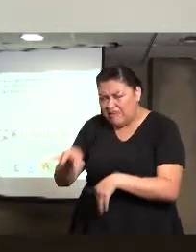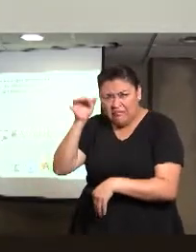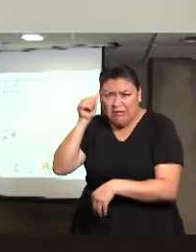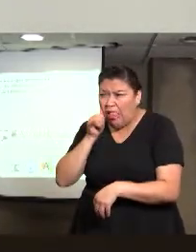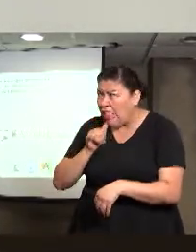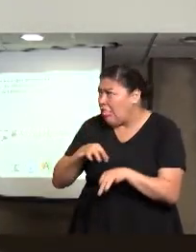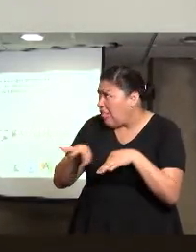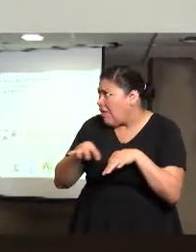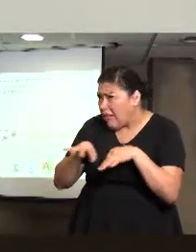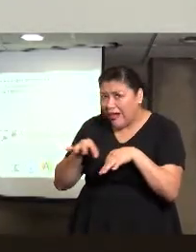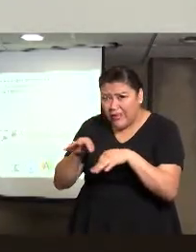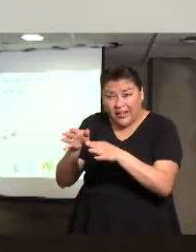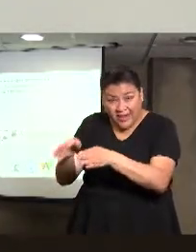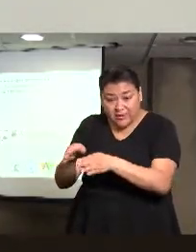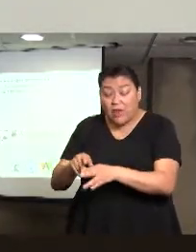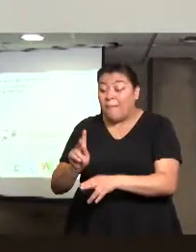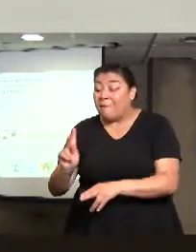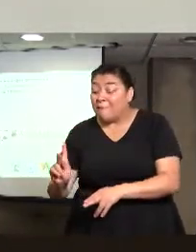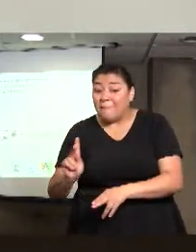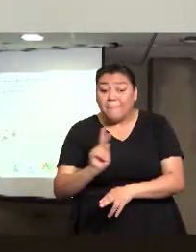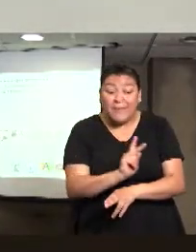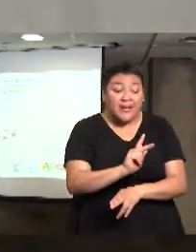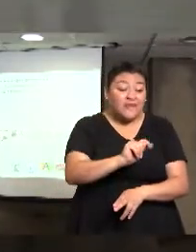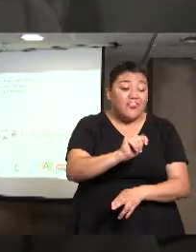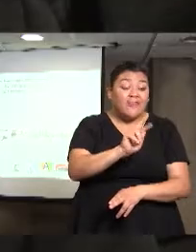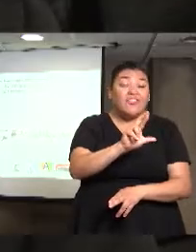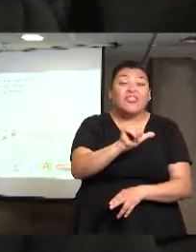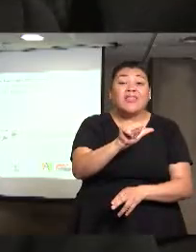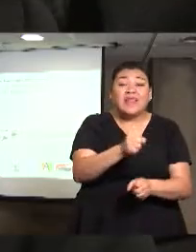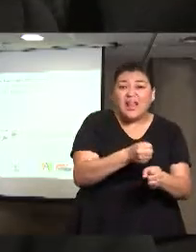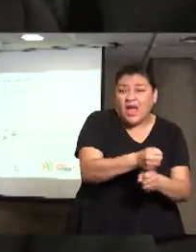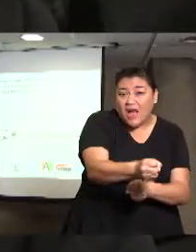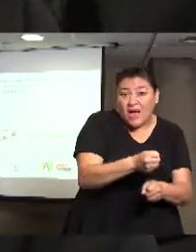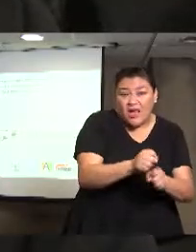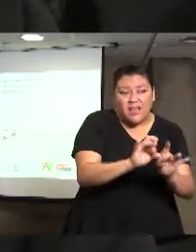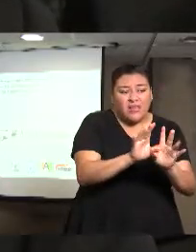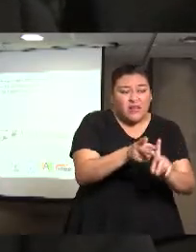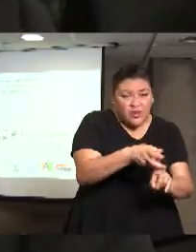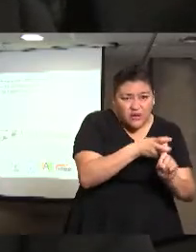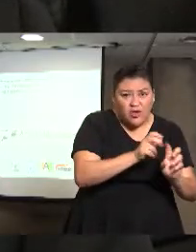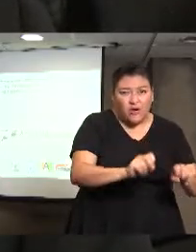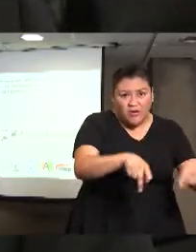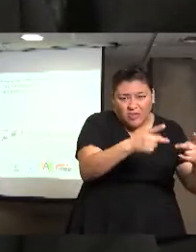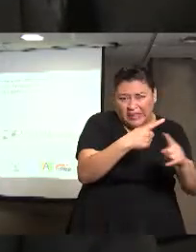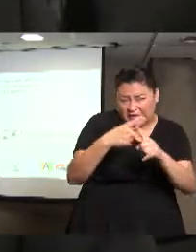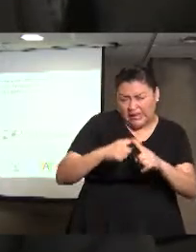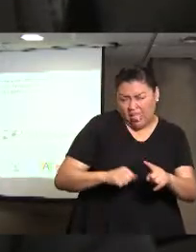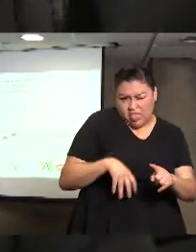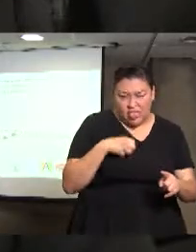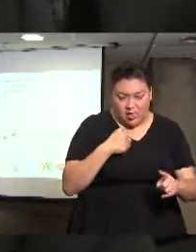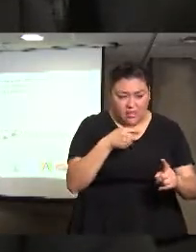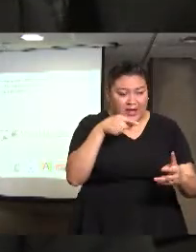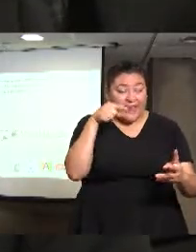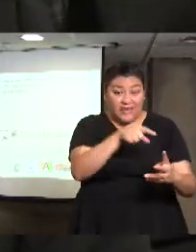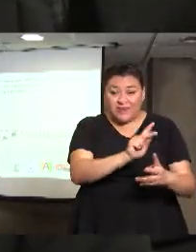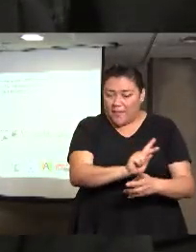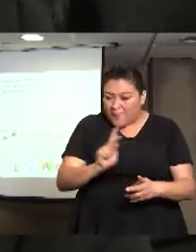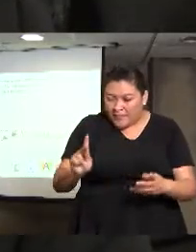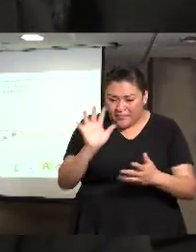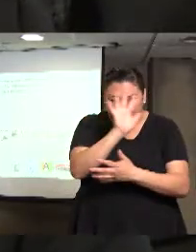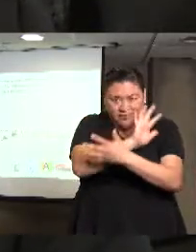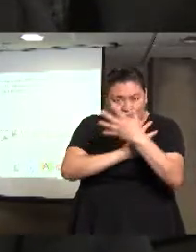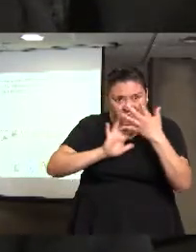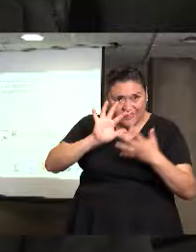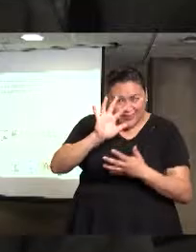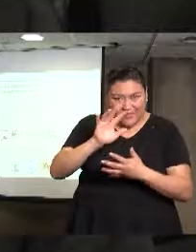porque la solicitud de información, nosotros como comisión, tenemos, la facultad, de pedir información, a las autoridades, entonces, en esta ocasión, pedimos